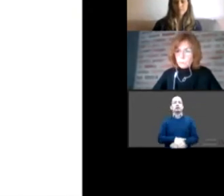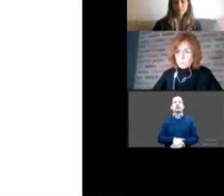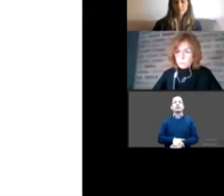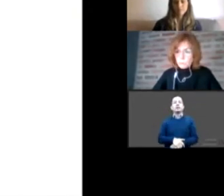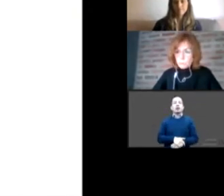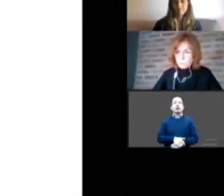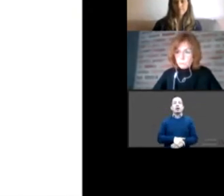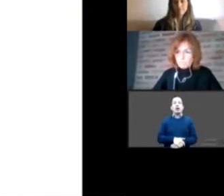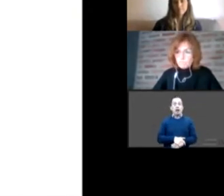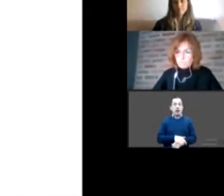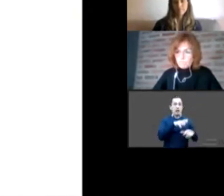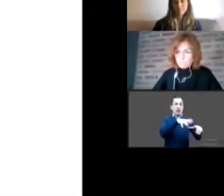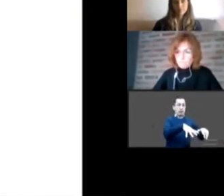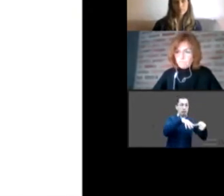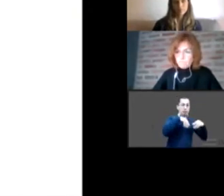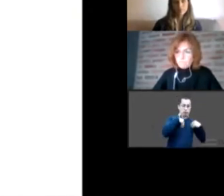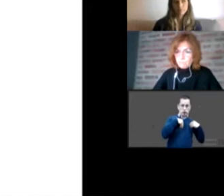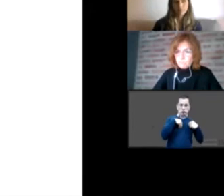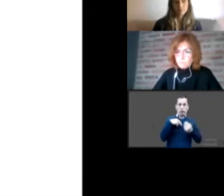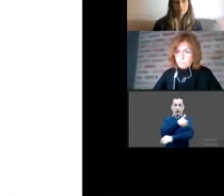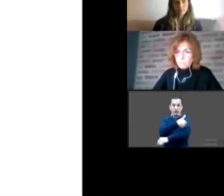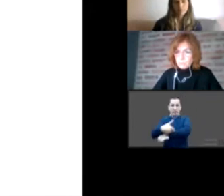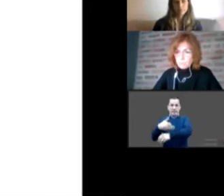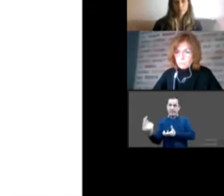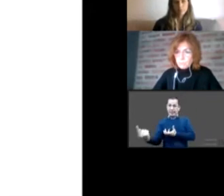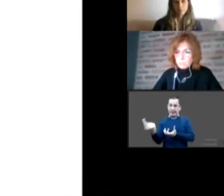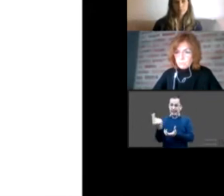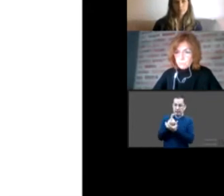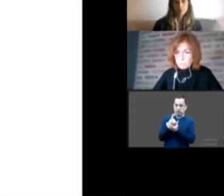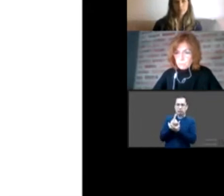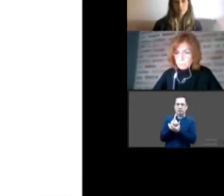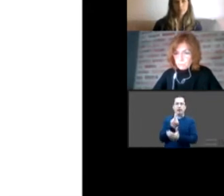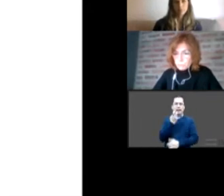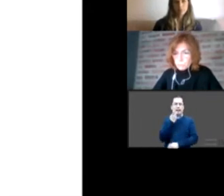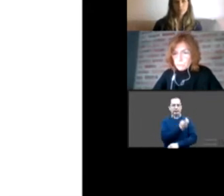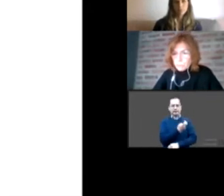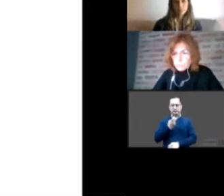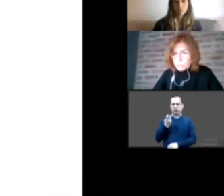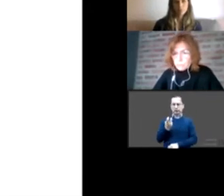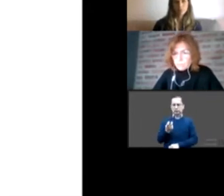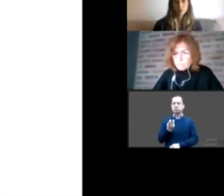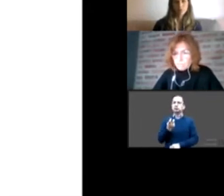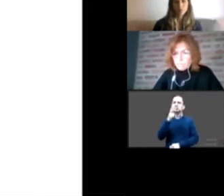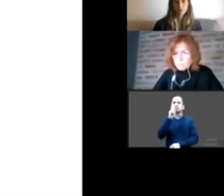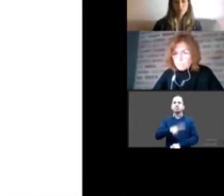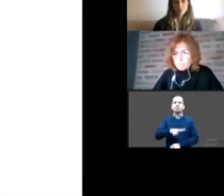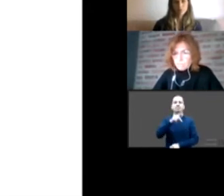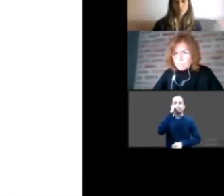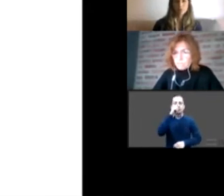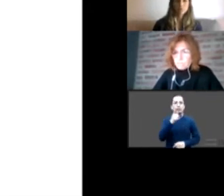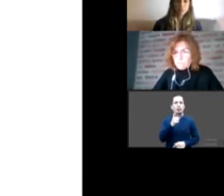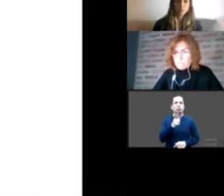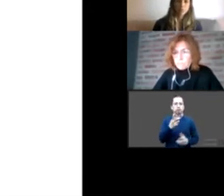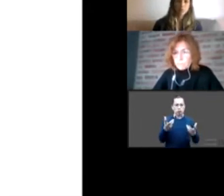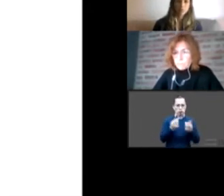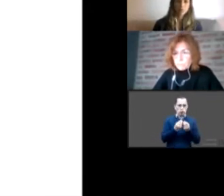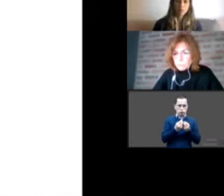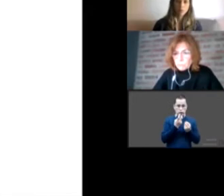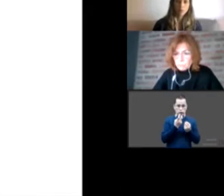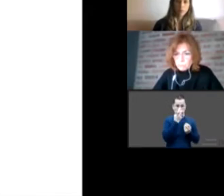Matilde, puede ser un hallazgo. Yo no lo había pensado así porque no estoy tanto en el tema de familias de acogida,